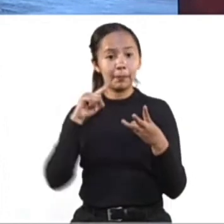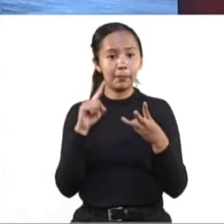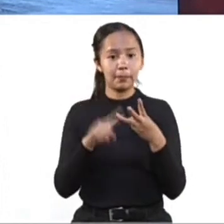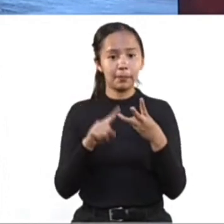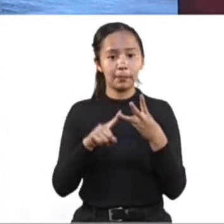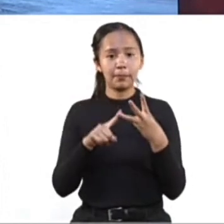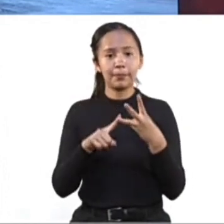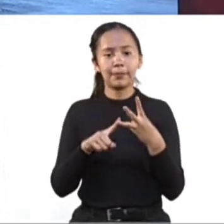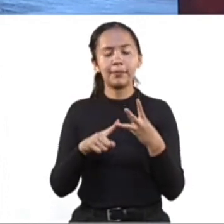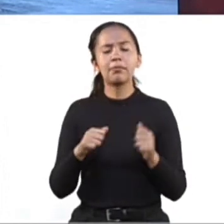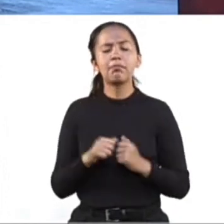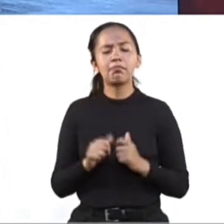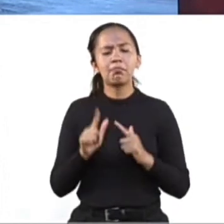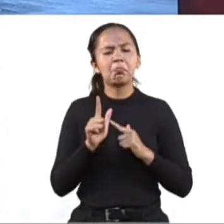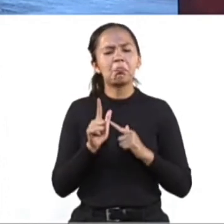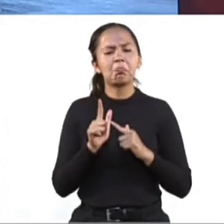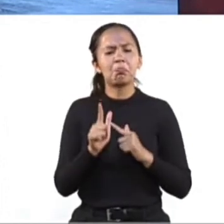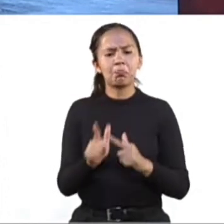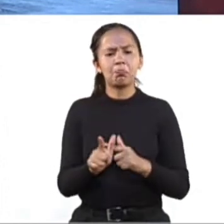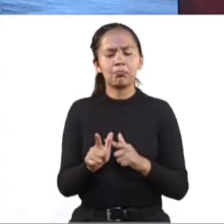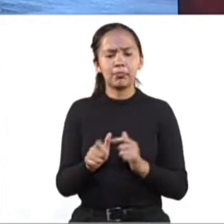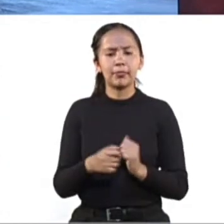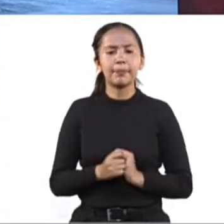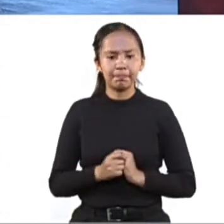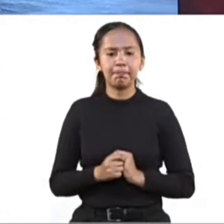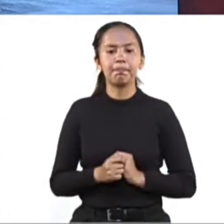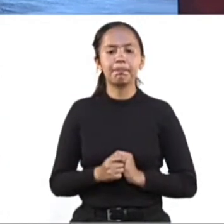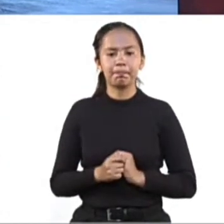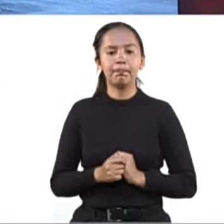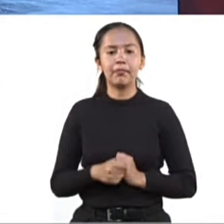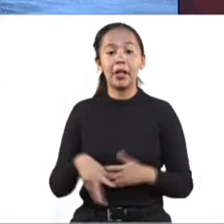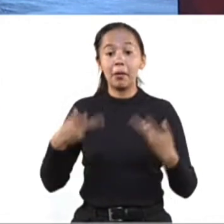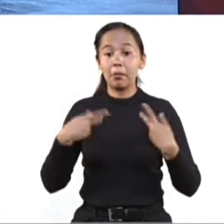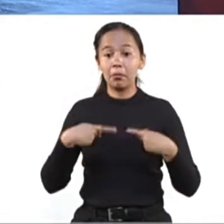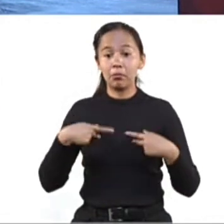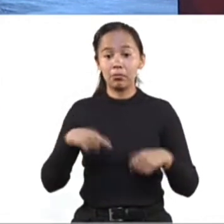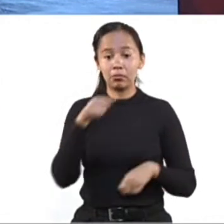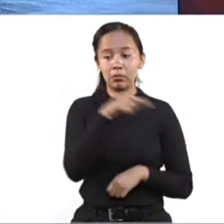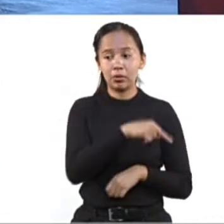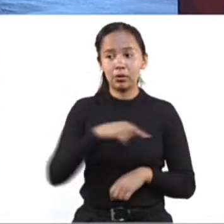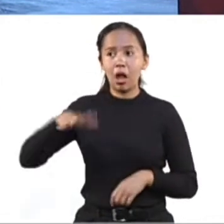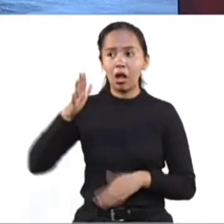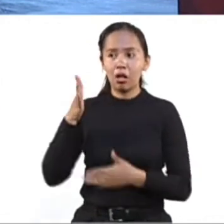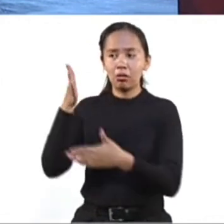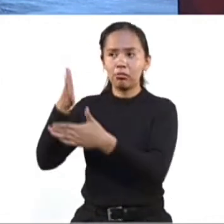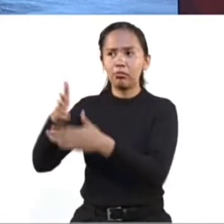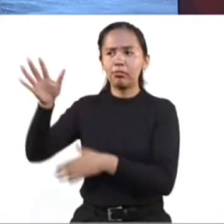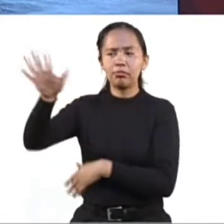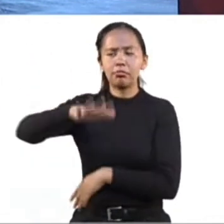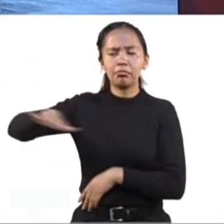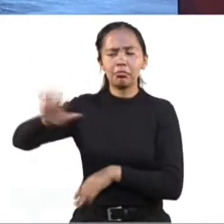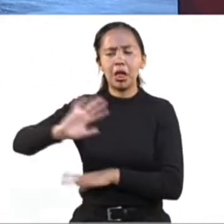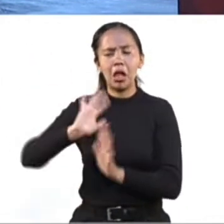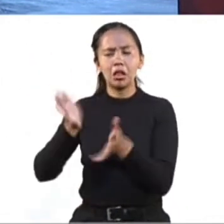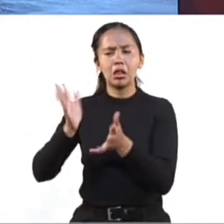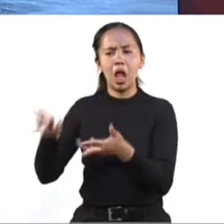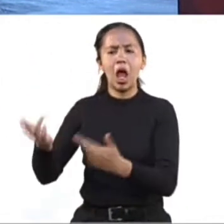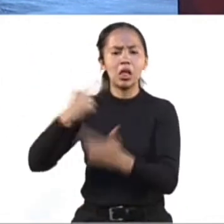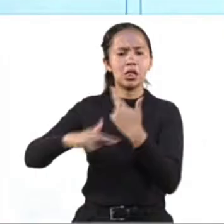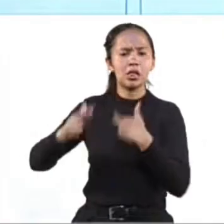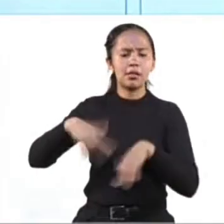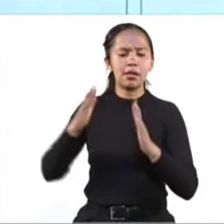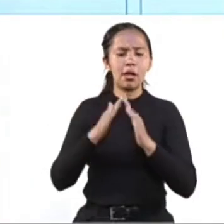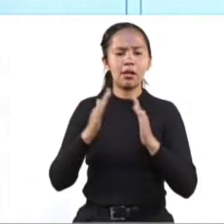es el de seguimiento, ¿no? Si el ciudadano ya no está en ventanilla o digamos que ya inició su